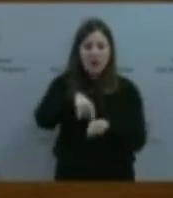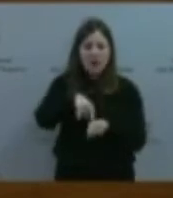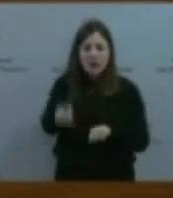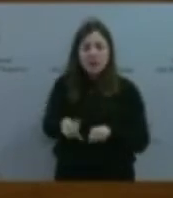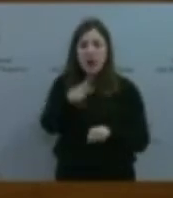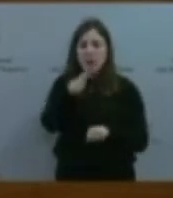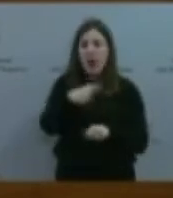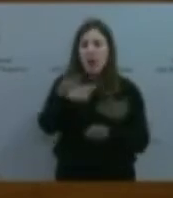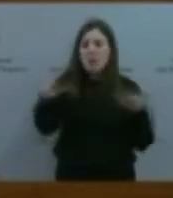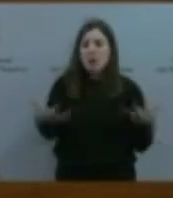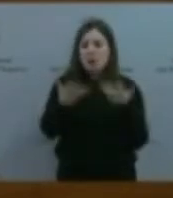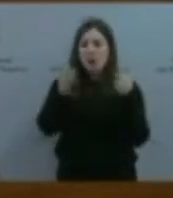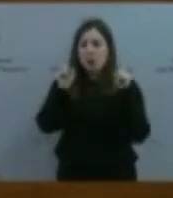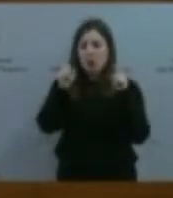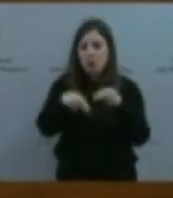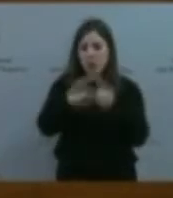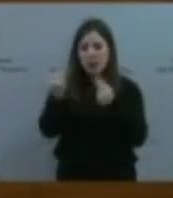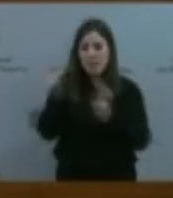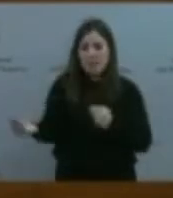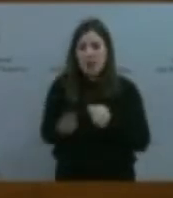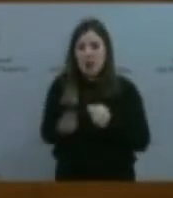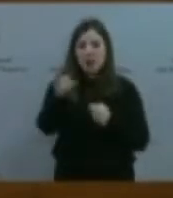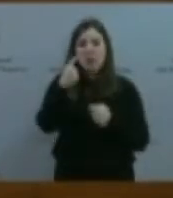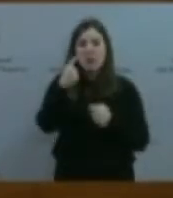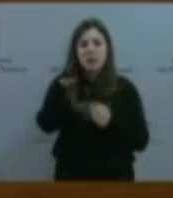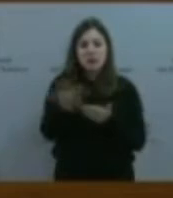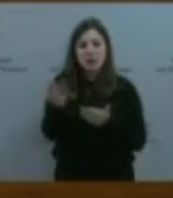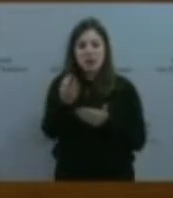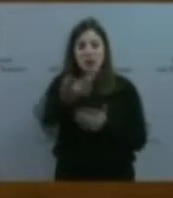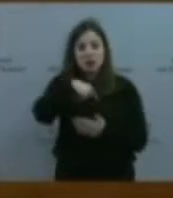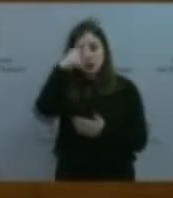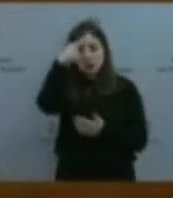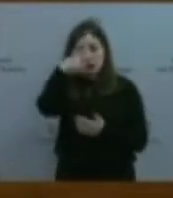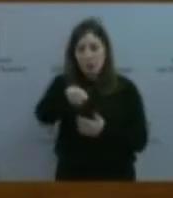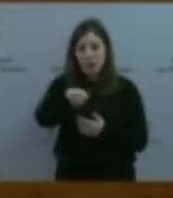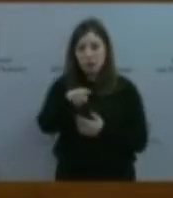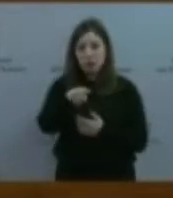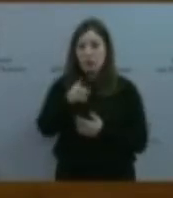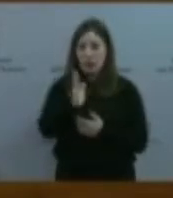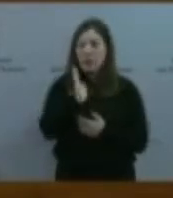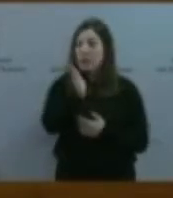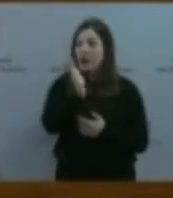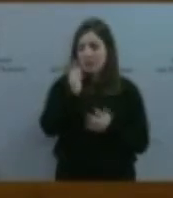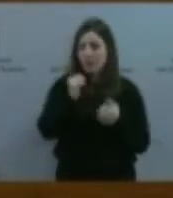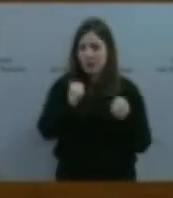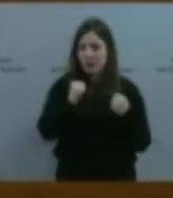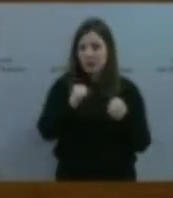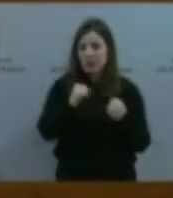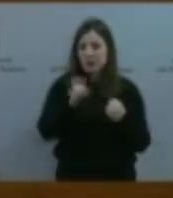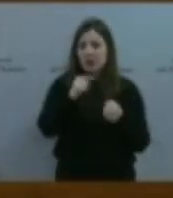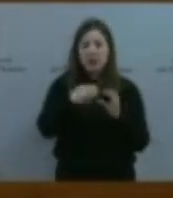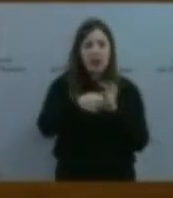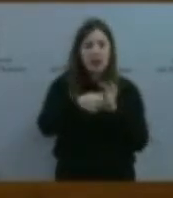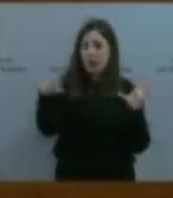y demostrar, además, que somos conscientes del daño que se le causó en un momento determinado y que poco tenemos que ver con aquellas políticas que